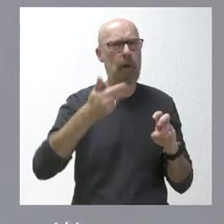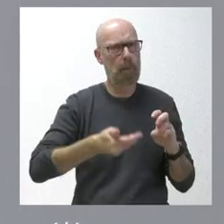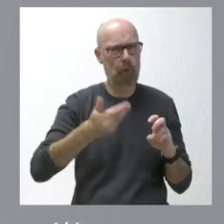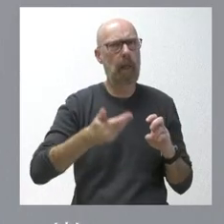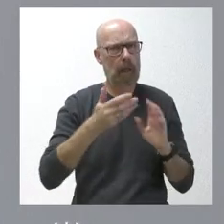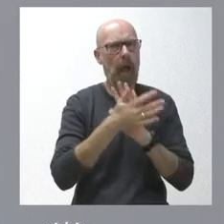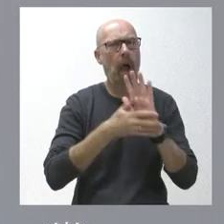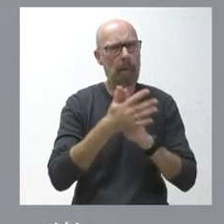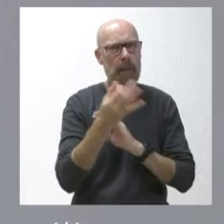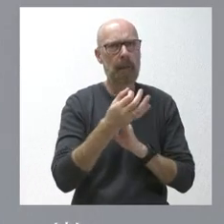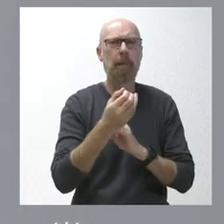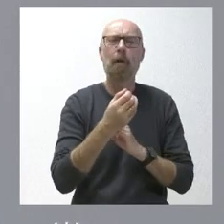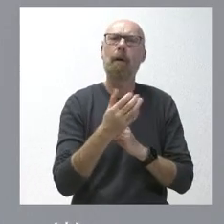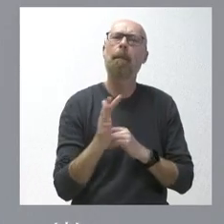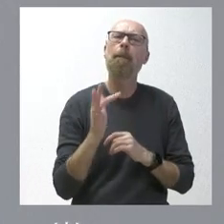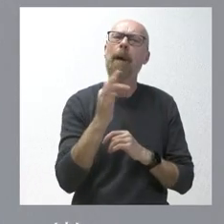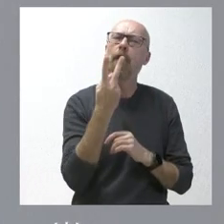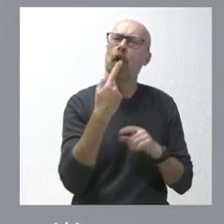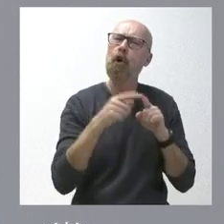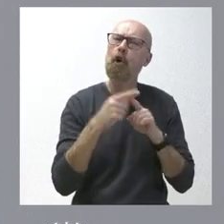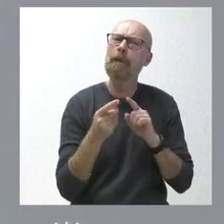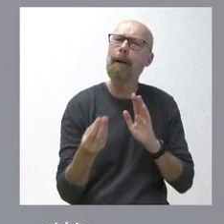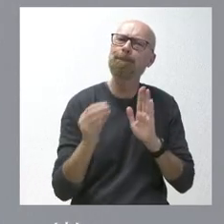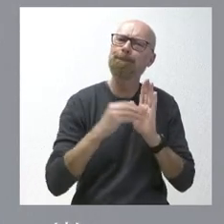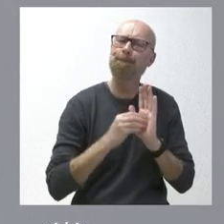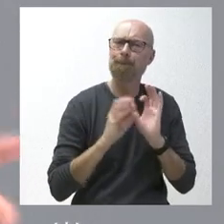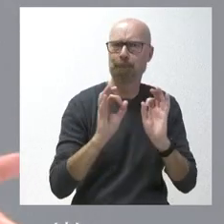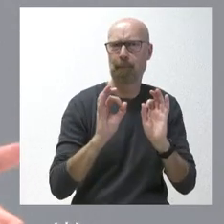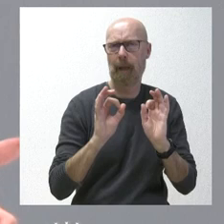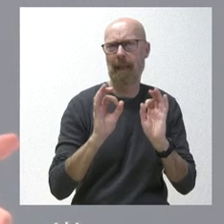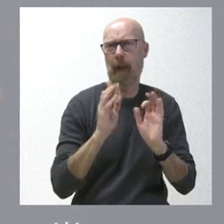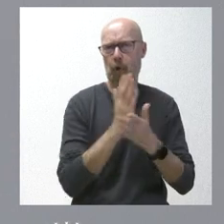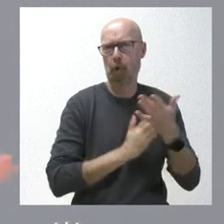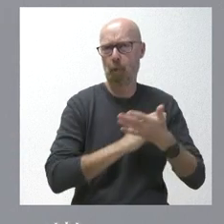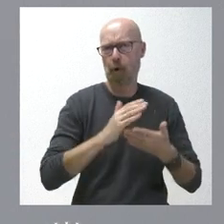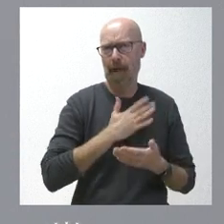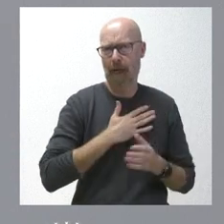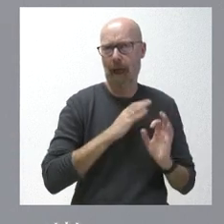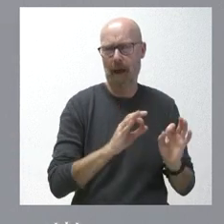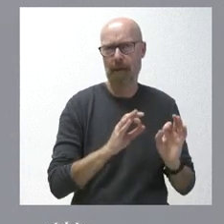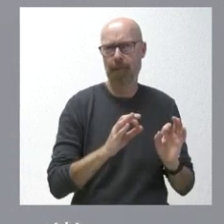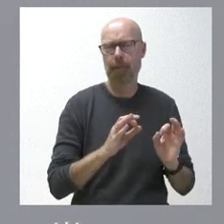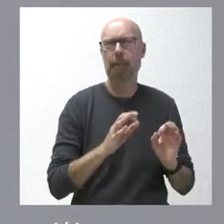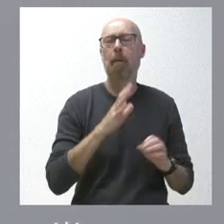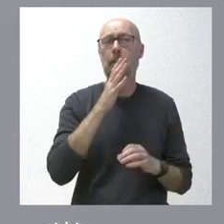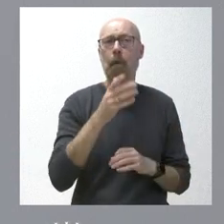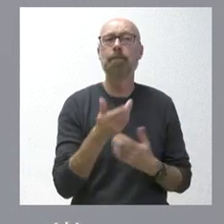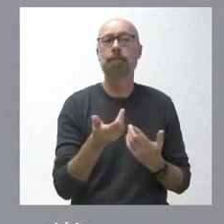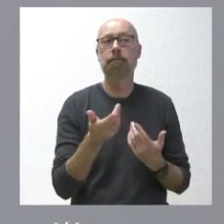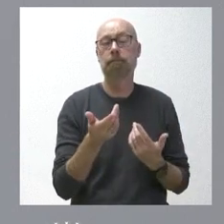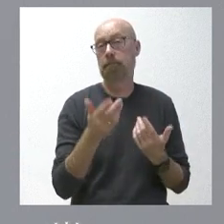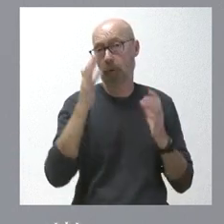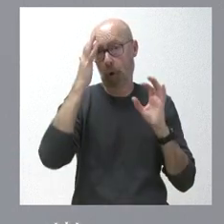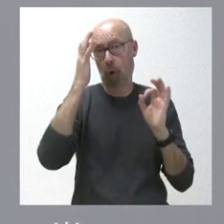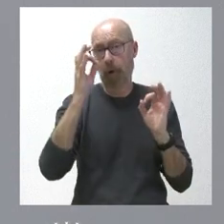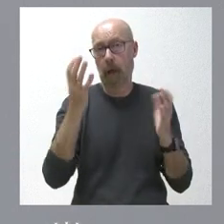pero hay básicamente dos elementos añadidos, específicos, de nuestra comunidad autónoma que pondremos encima de la mesa, porque es una cuestión lógicamente que